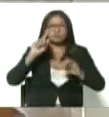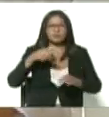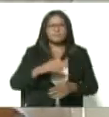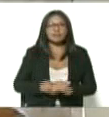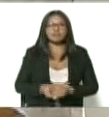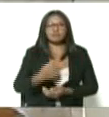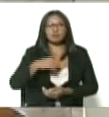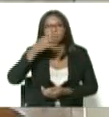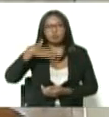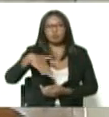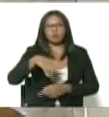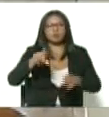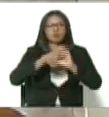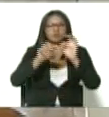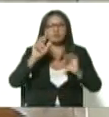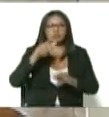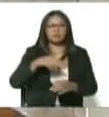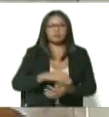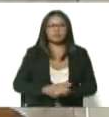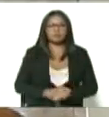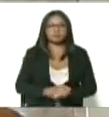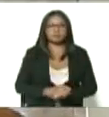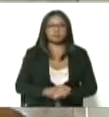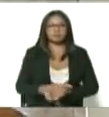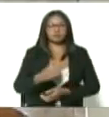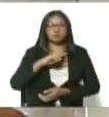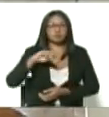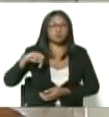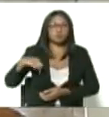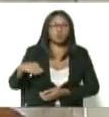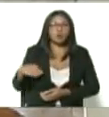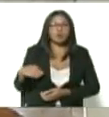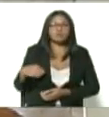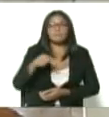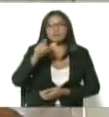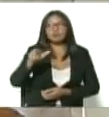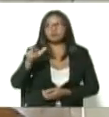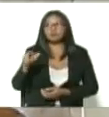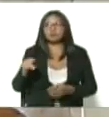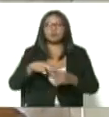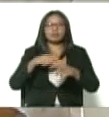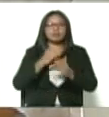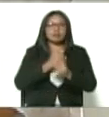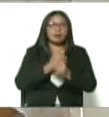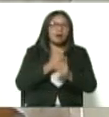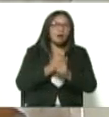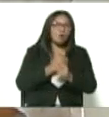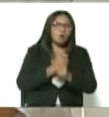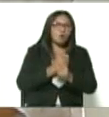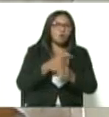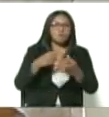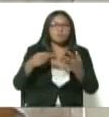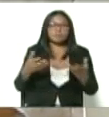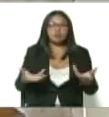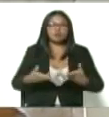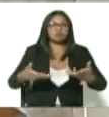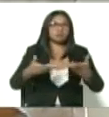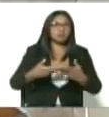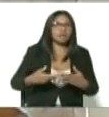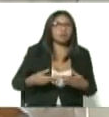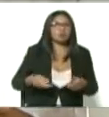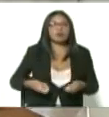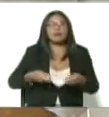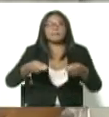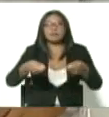población nuestros médicos nuestro personal camilleros enfermeras obreros cocineros están dando el día a día por esta